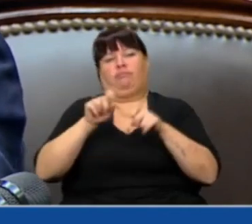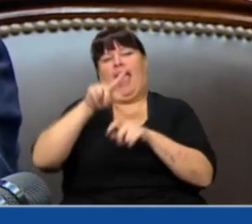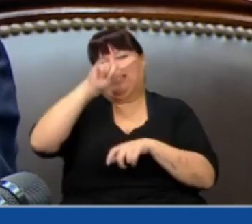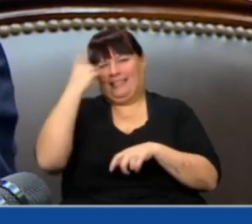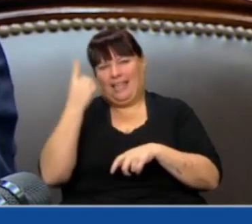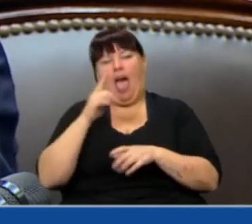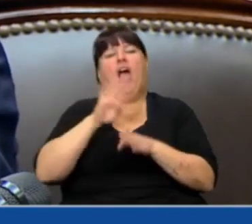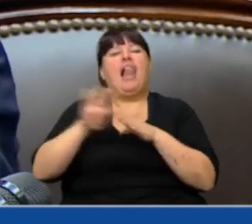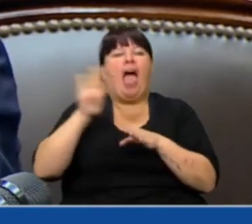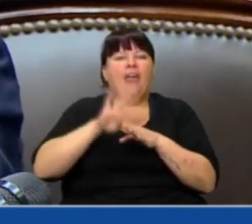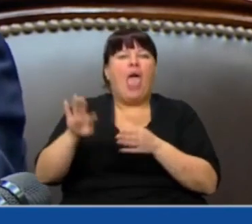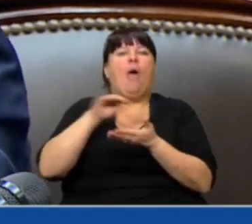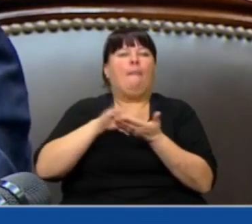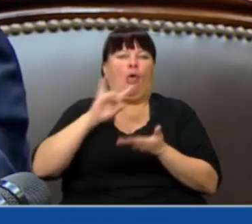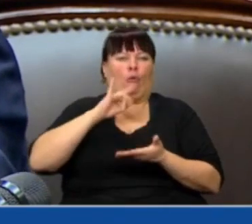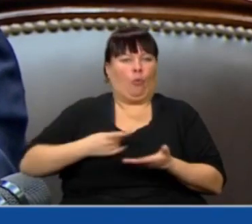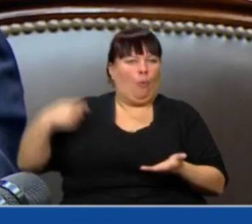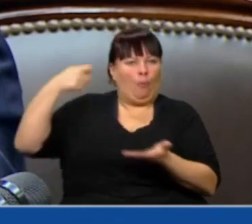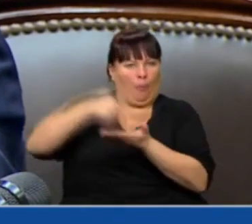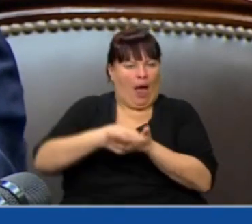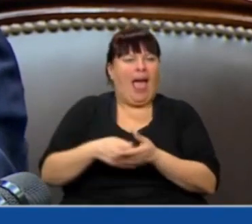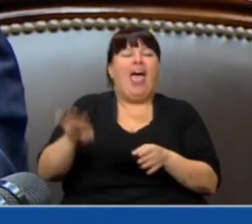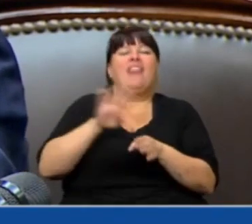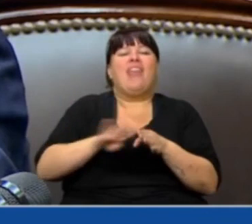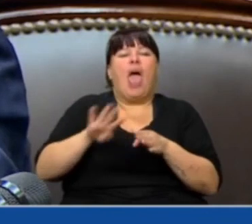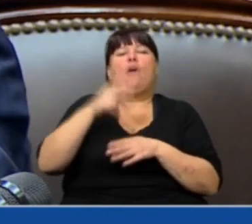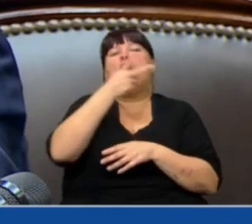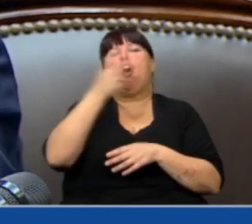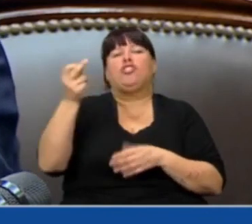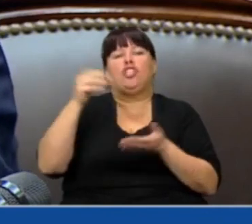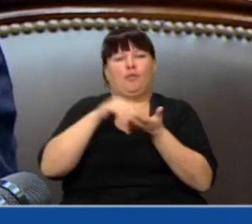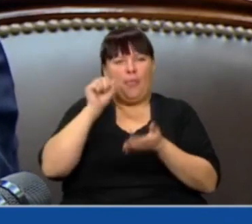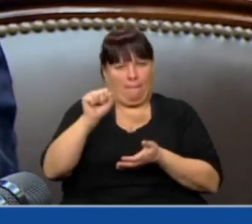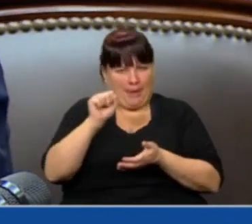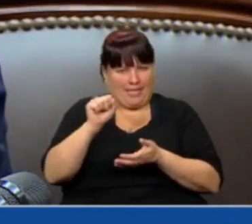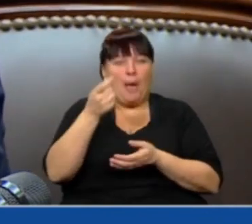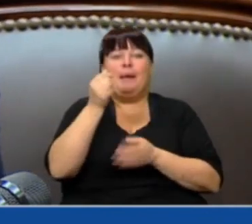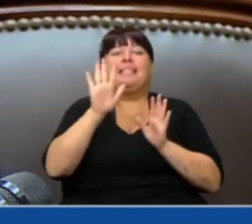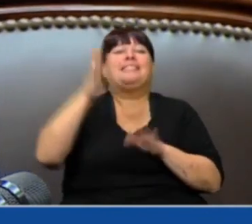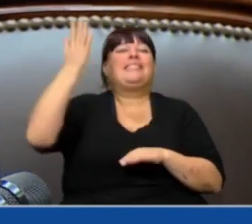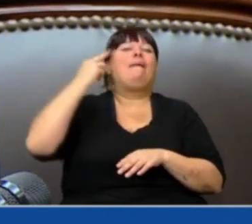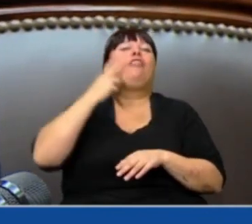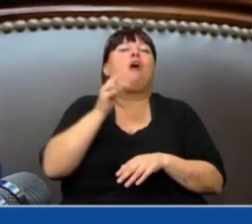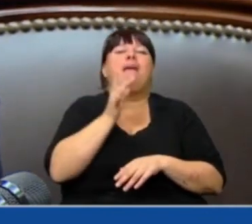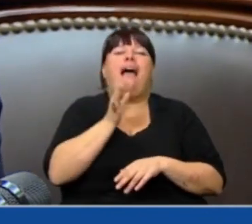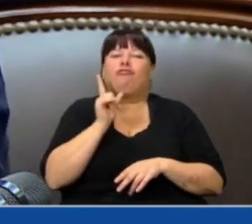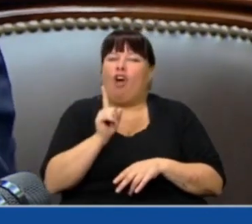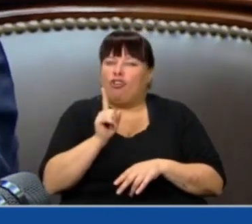las deudas y sus empleados. Deudas por 200 millones de pesos a precio de 2014